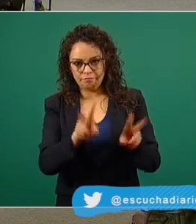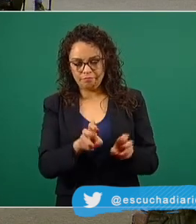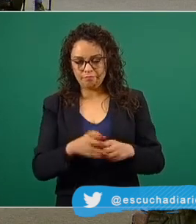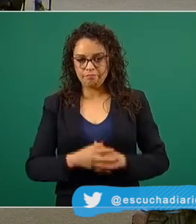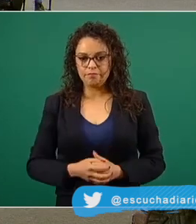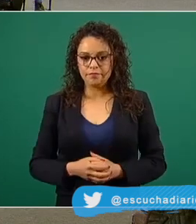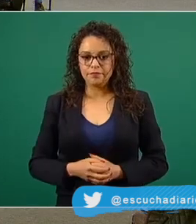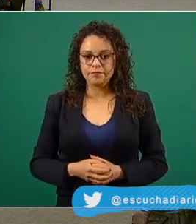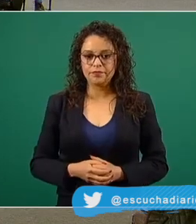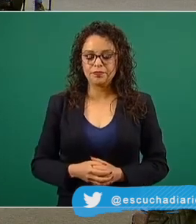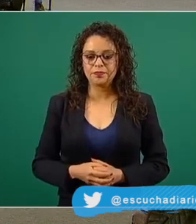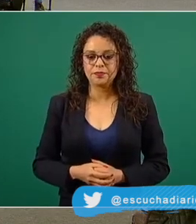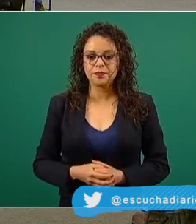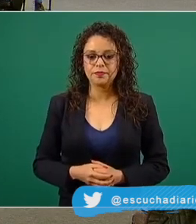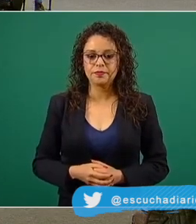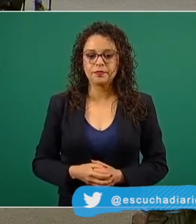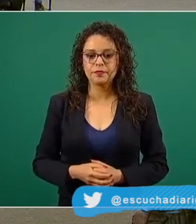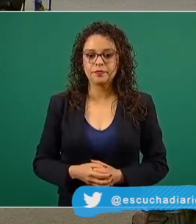Señor secretario.